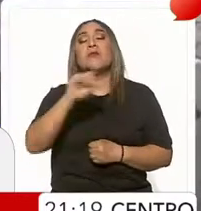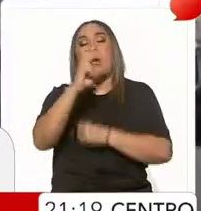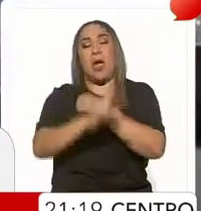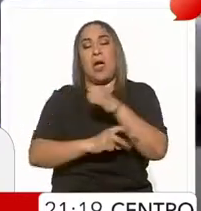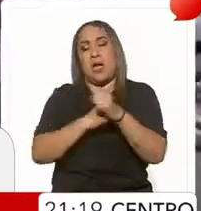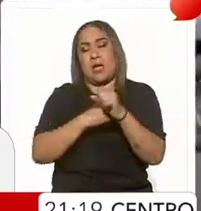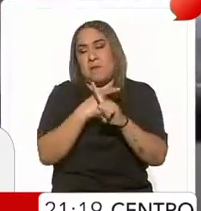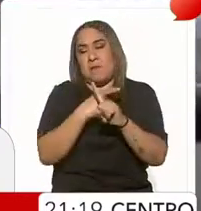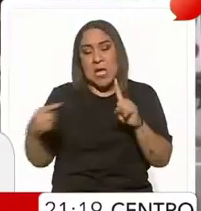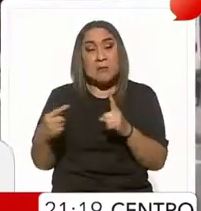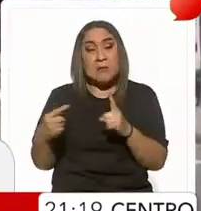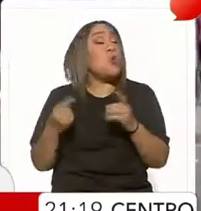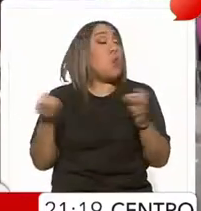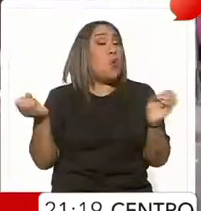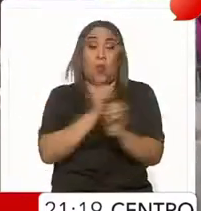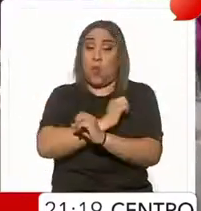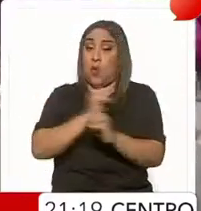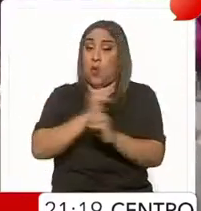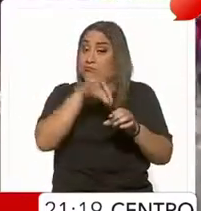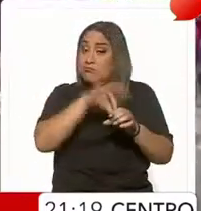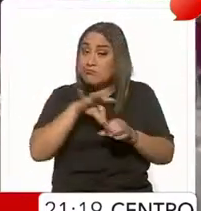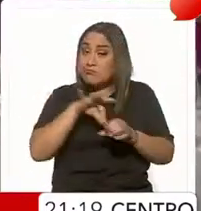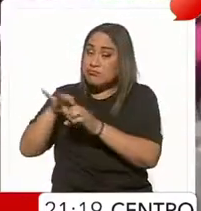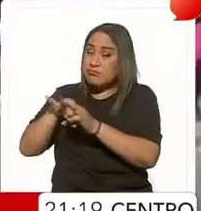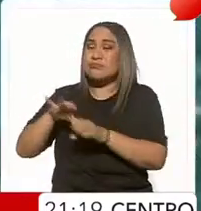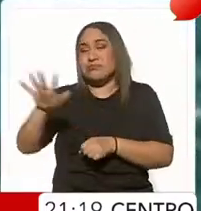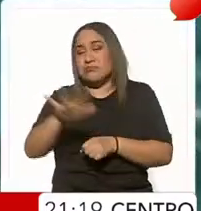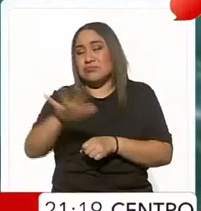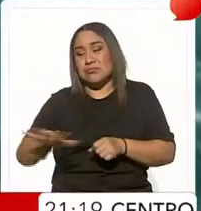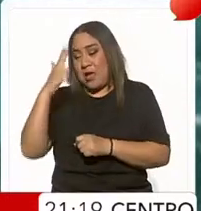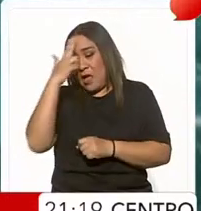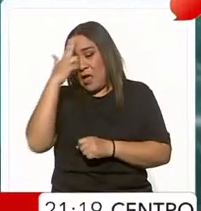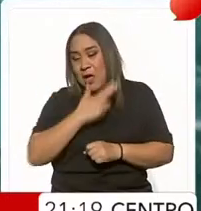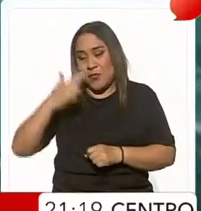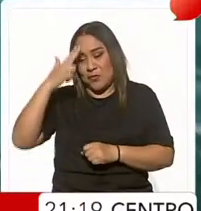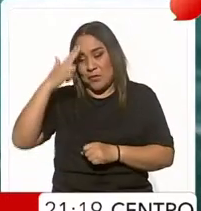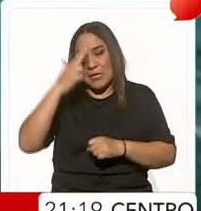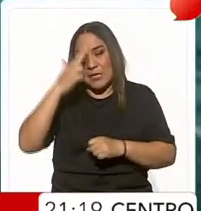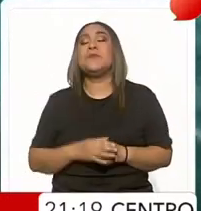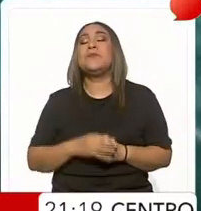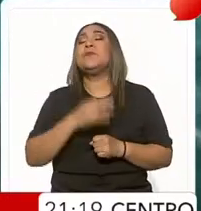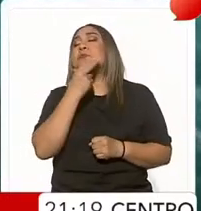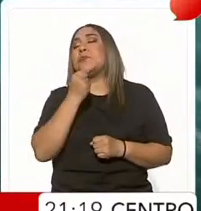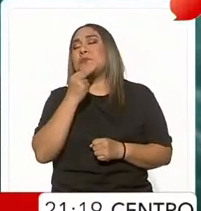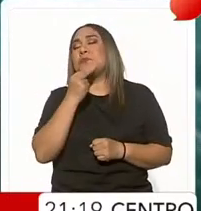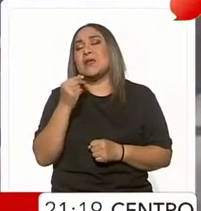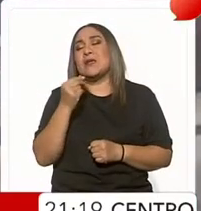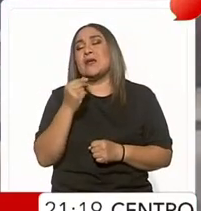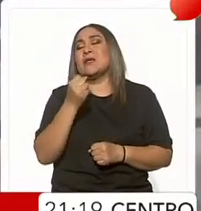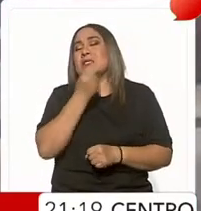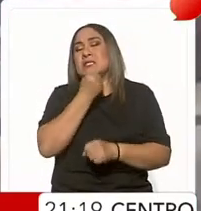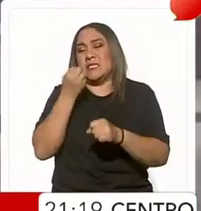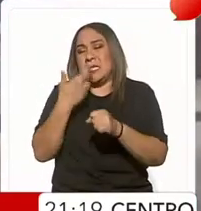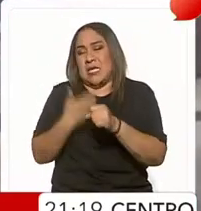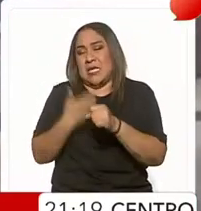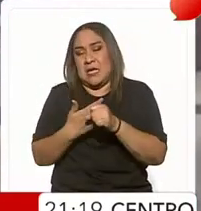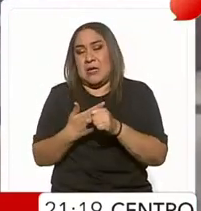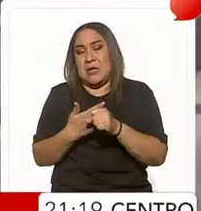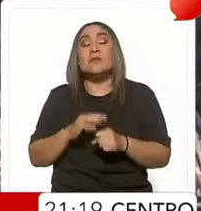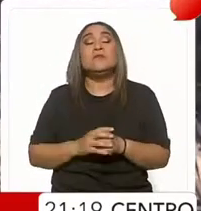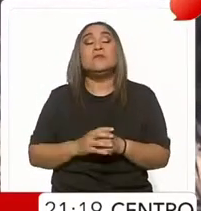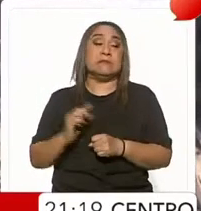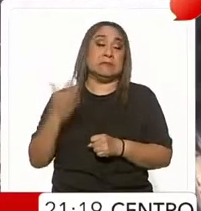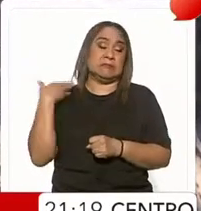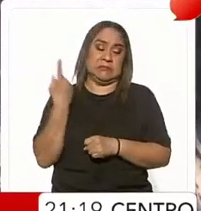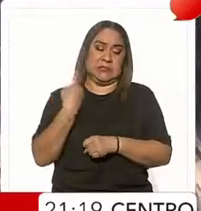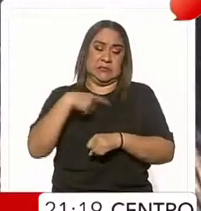tarde, no se han celebrado elecciones en la nación caribeña, mientras cae el respaldo del primer ministro Ariel Henry. Luego de que hace